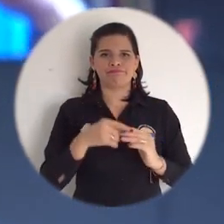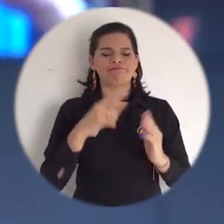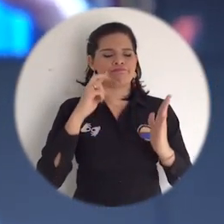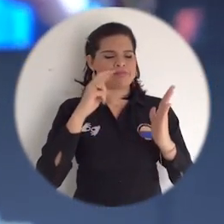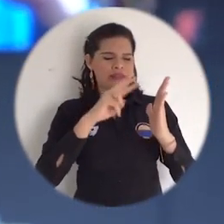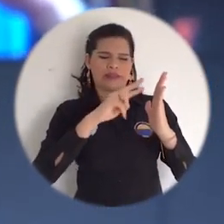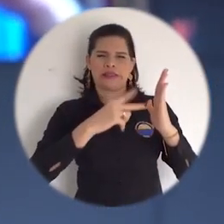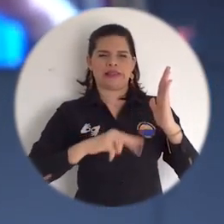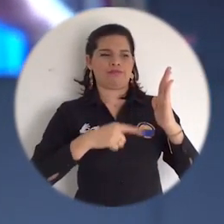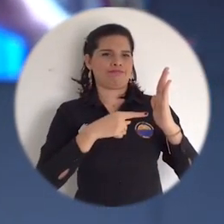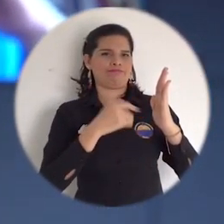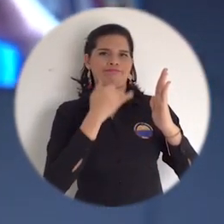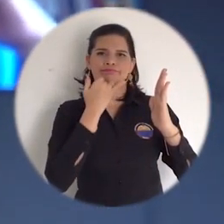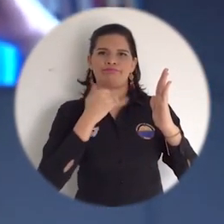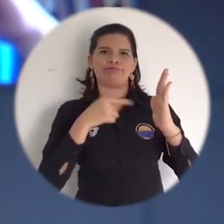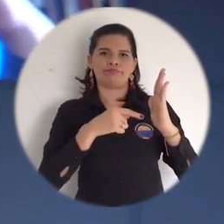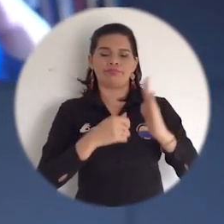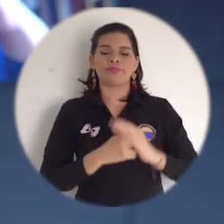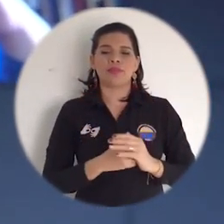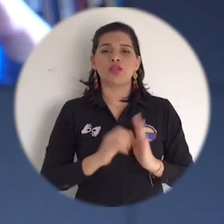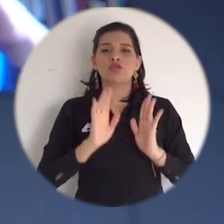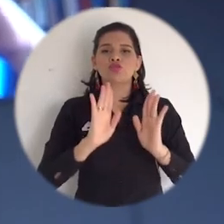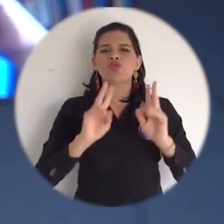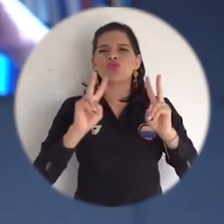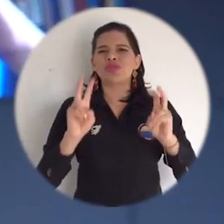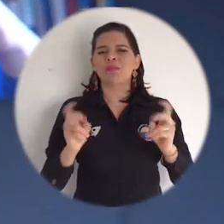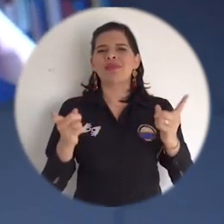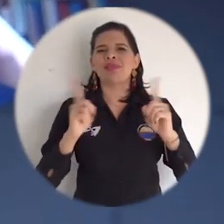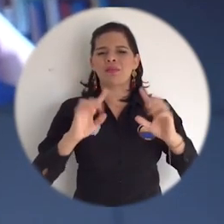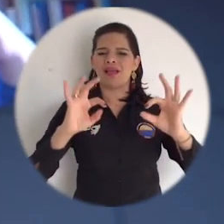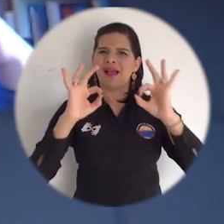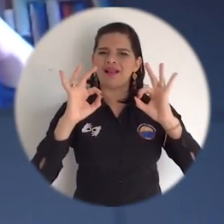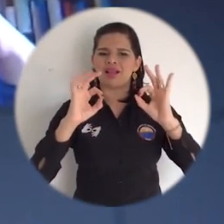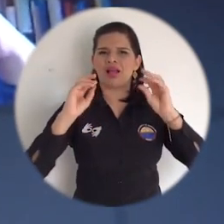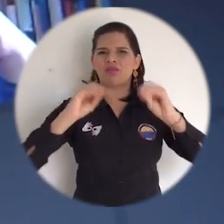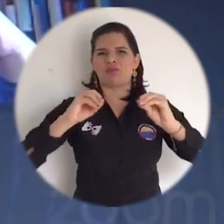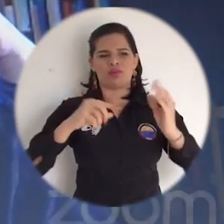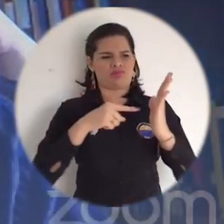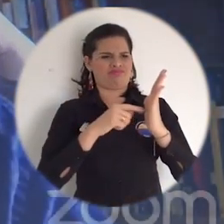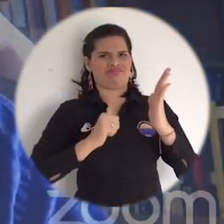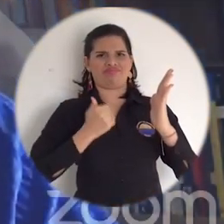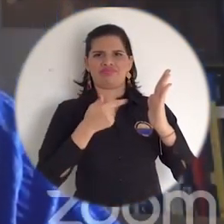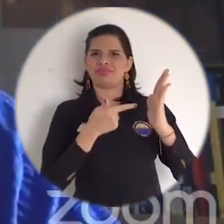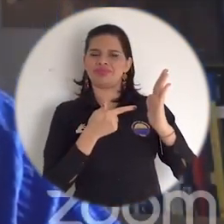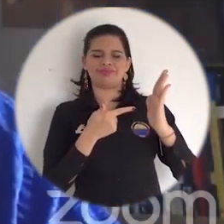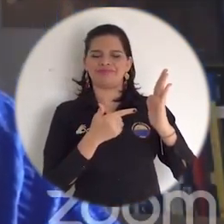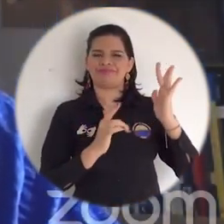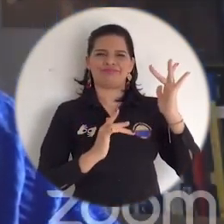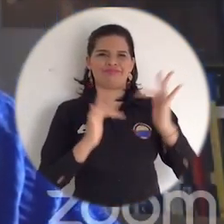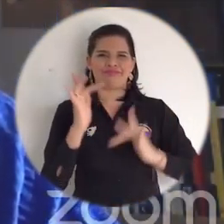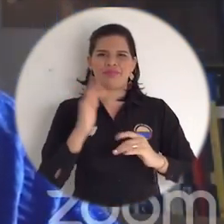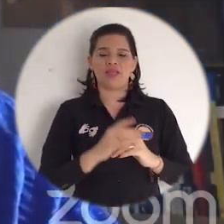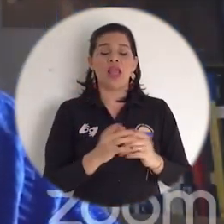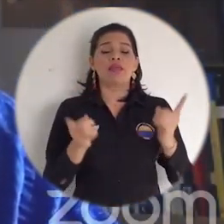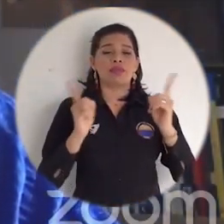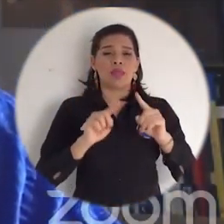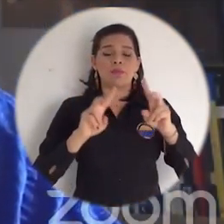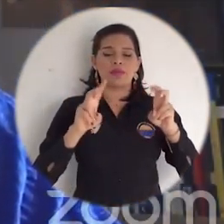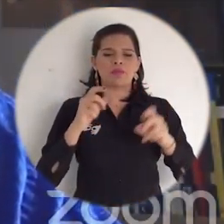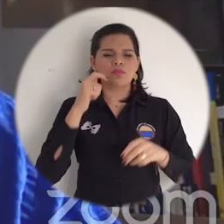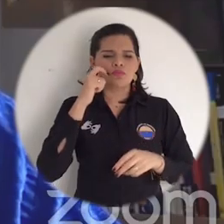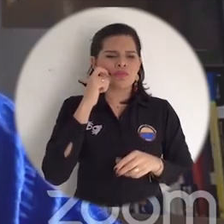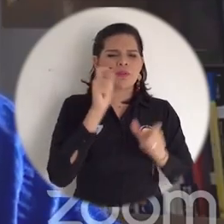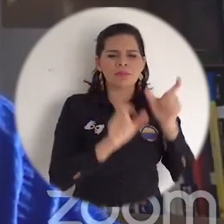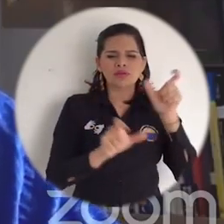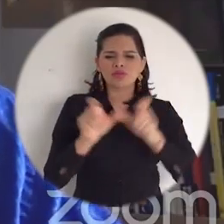actores que no son las universidades, en el que habría un riesgo inclusive en la calidad de la formación. No solo diría yo del talento humano,